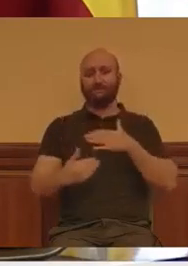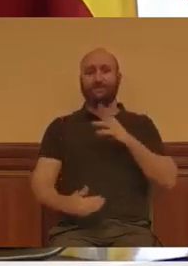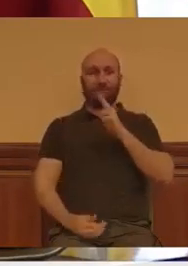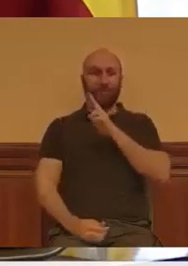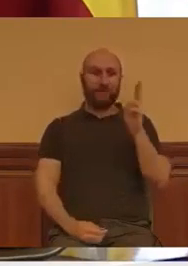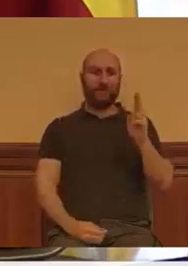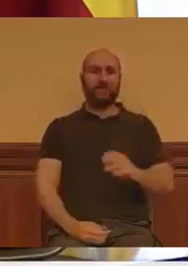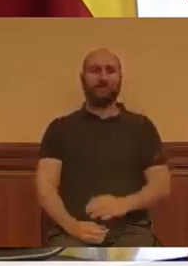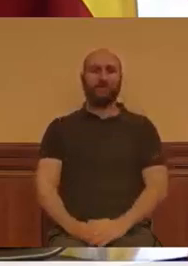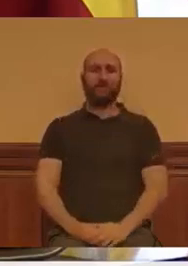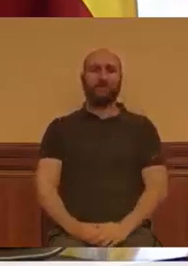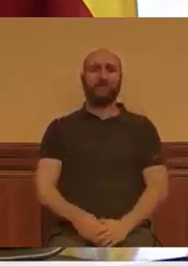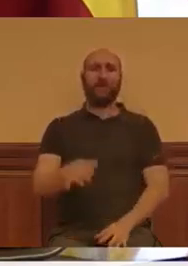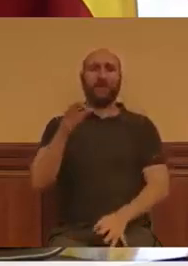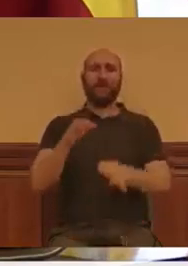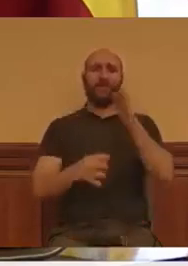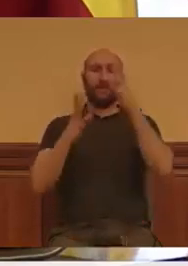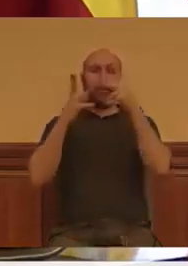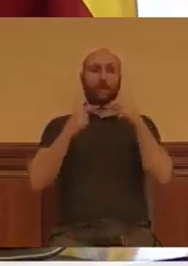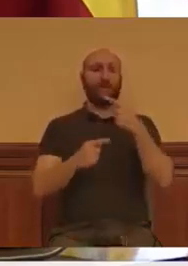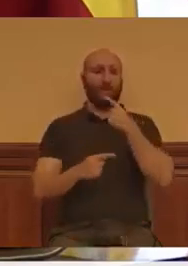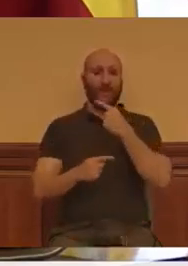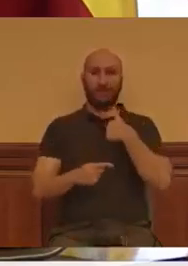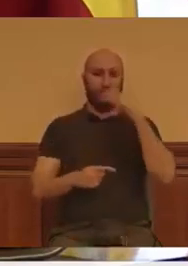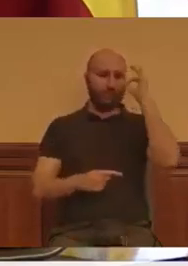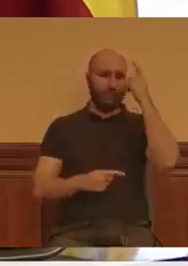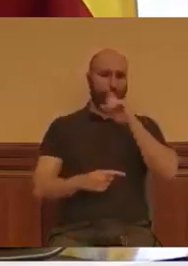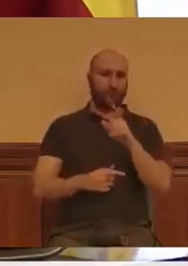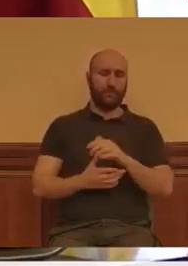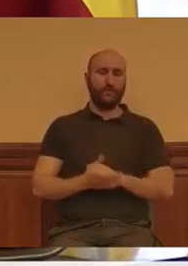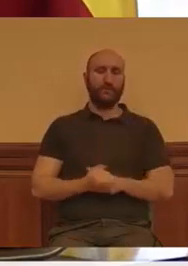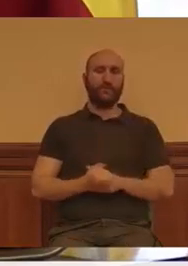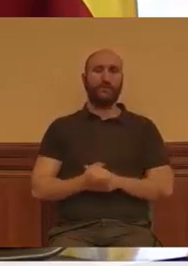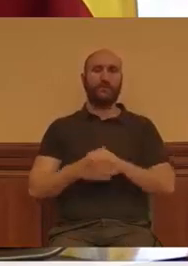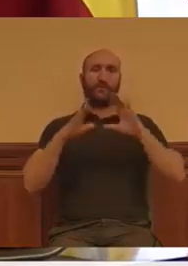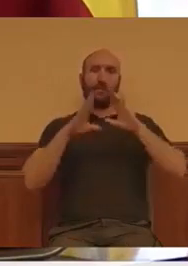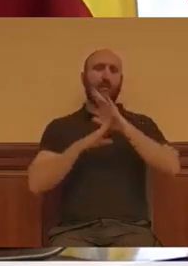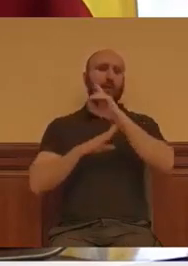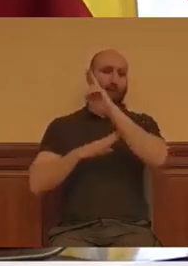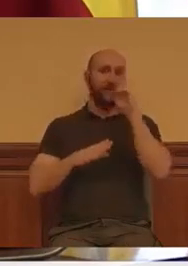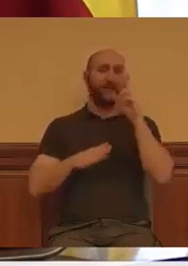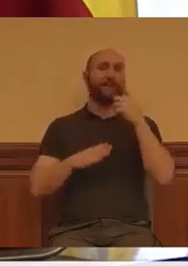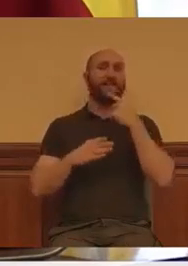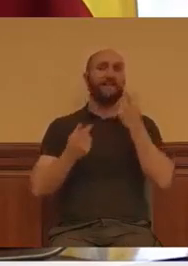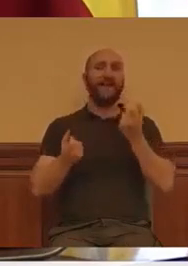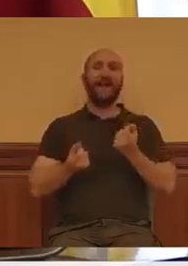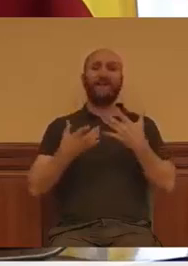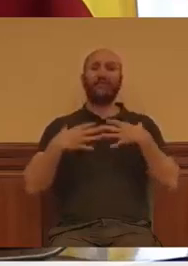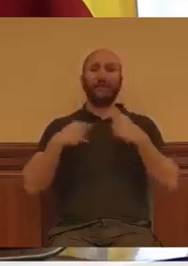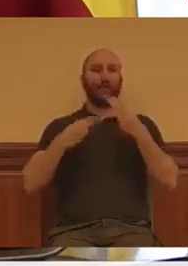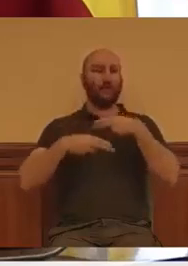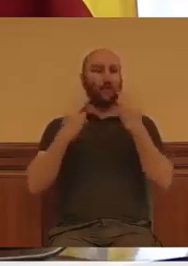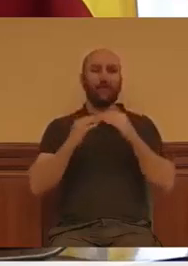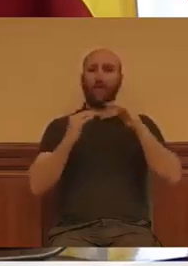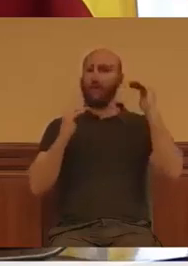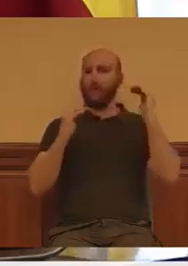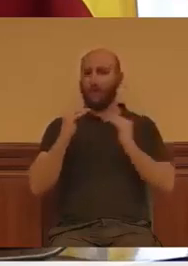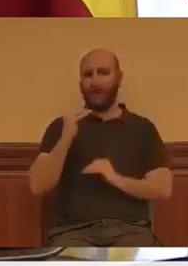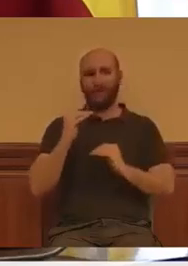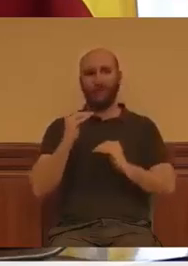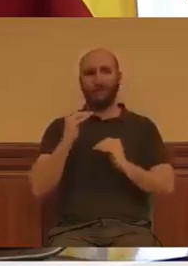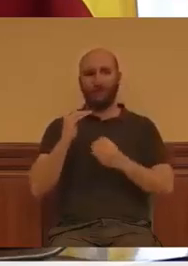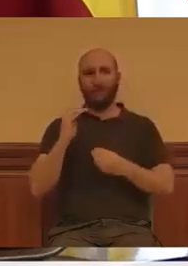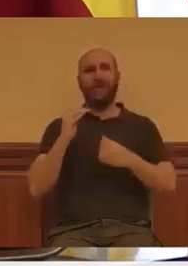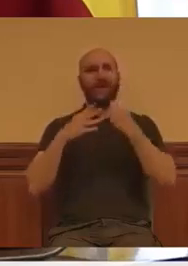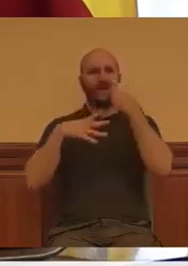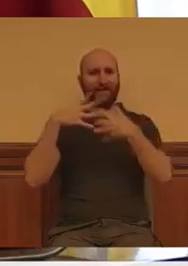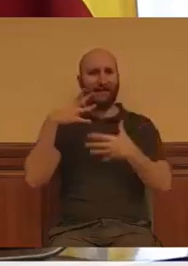Tribunal de cuentas, ¿eh? No es opinión mía. Madrid es la comunidad autónoma con menor gasto sanitario público. Están publicadas las tablas.